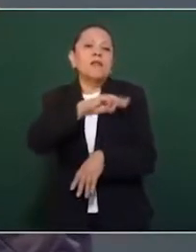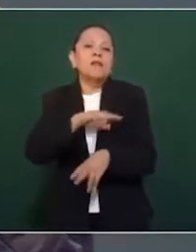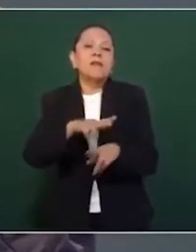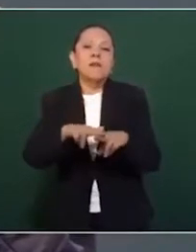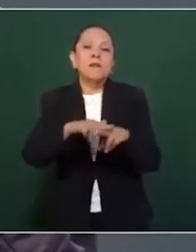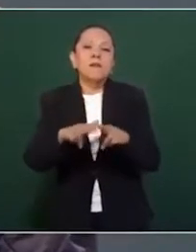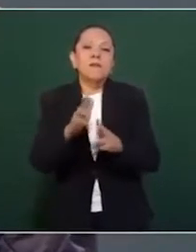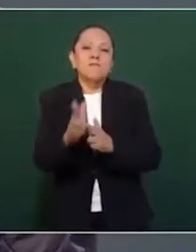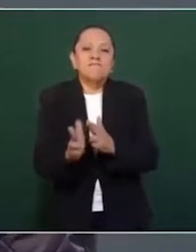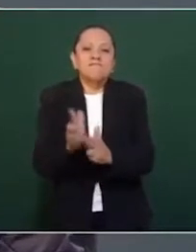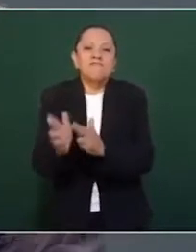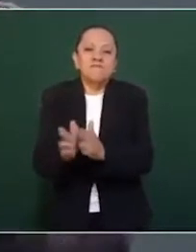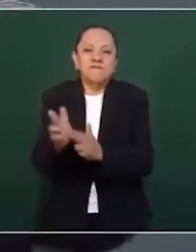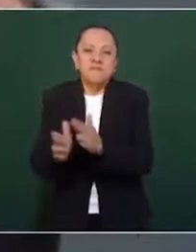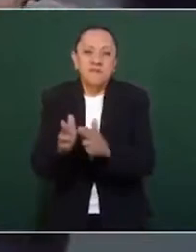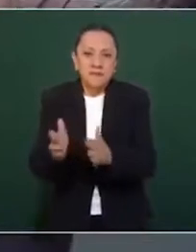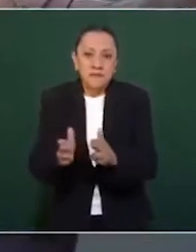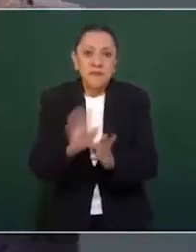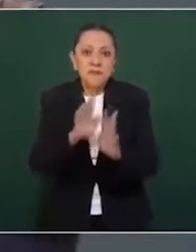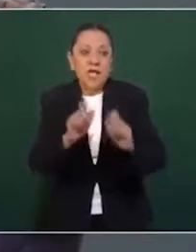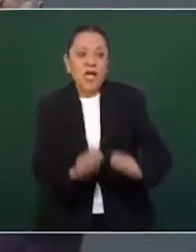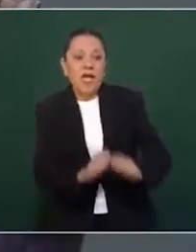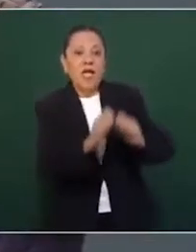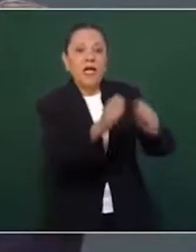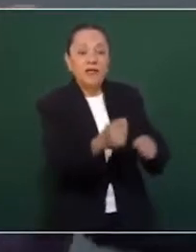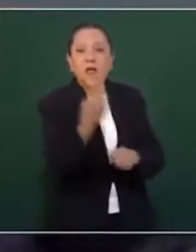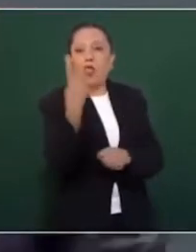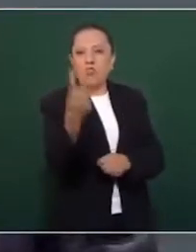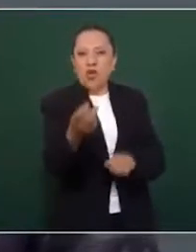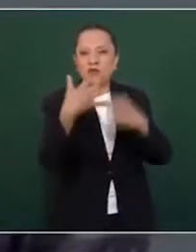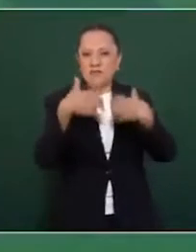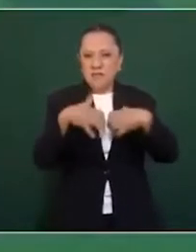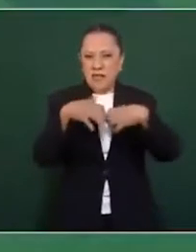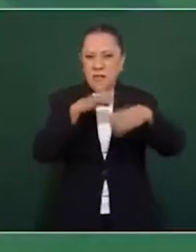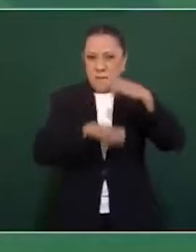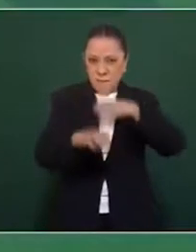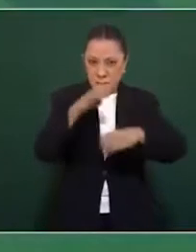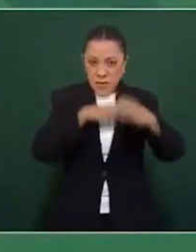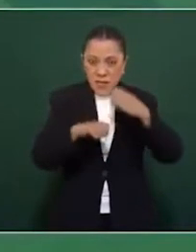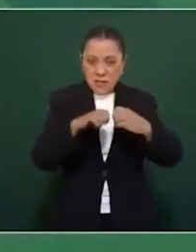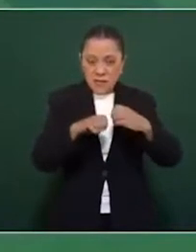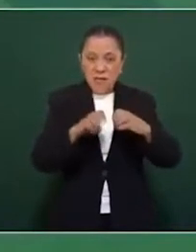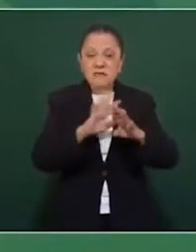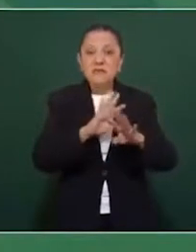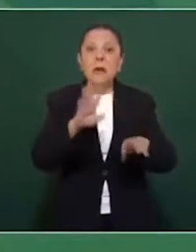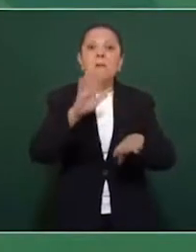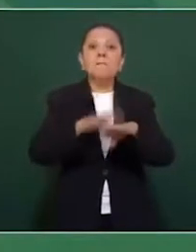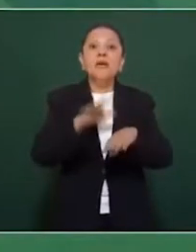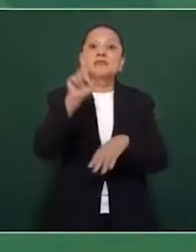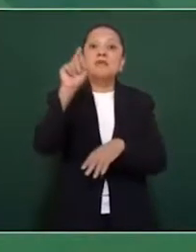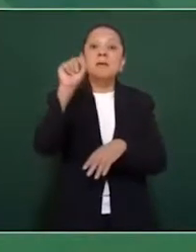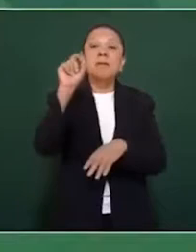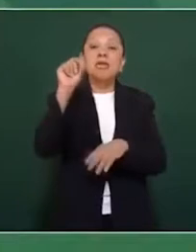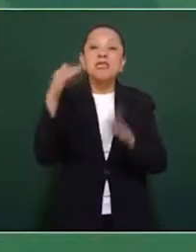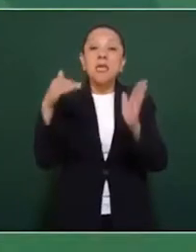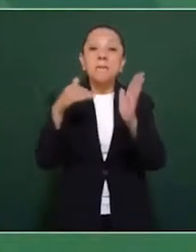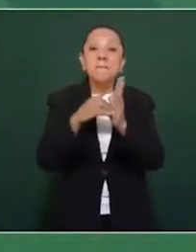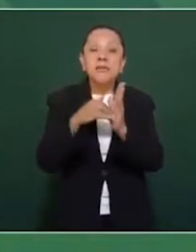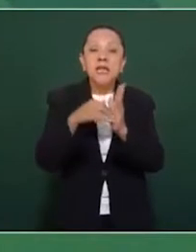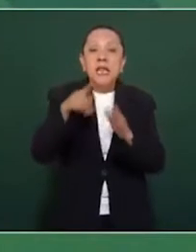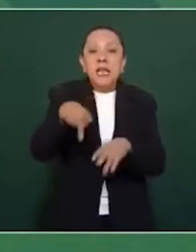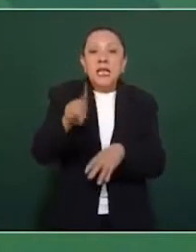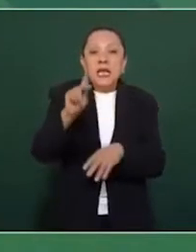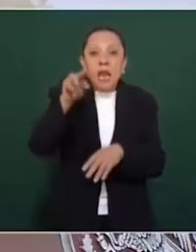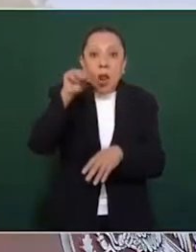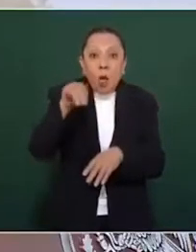los entregó a dos empresas extranjeras, más de 20 mil kilómetros de vías férreas, acabaron